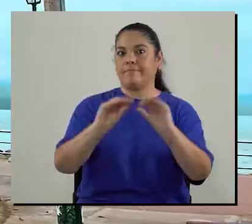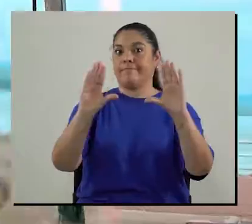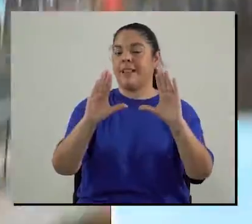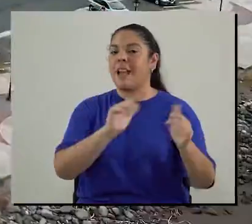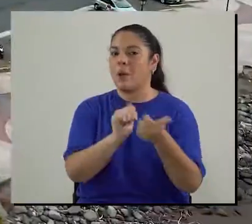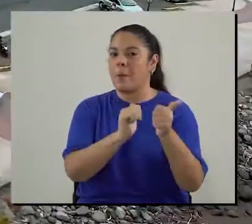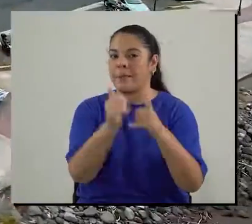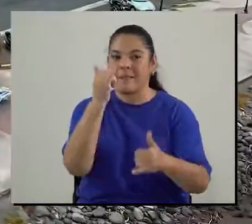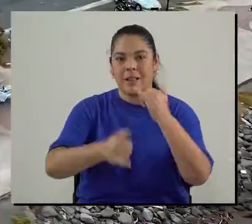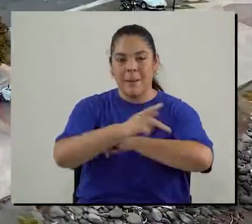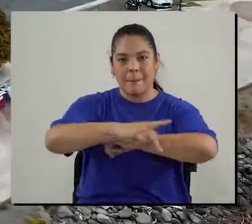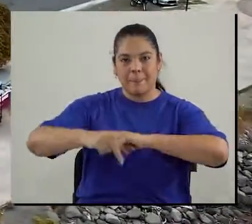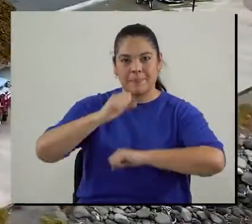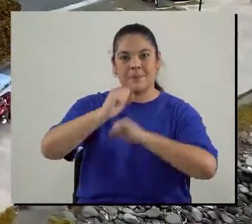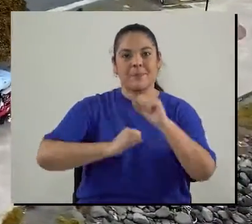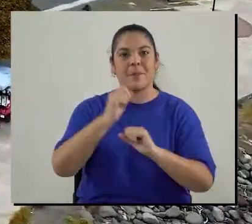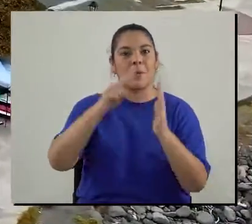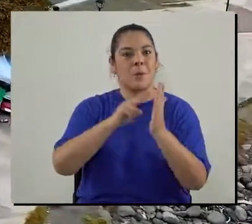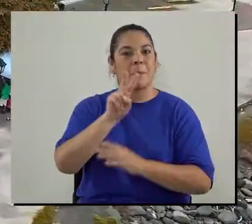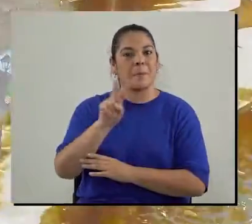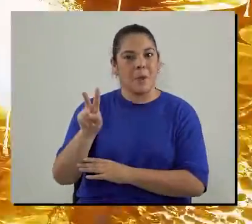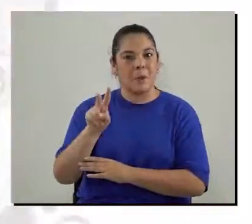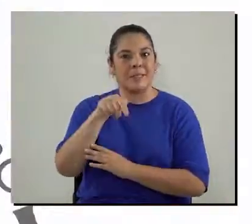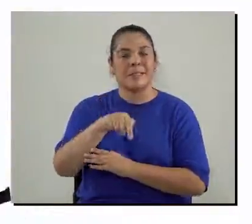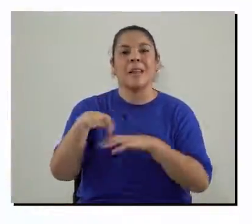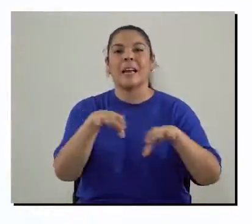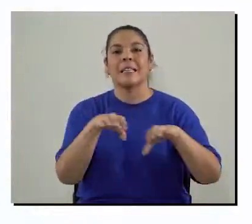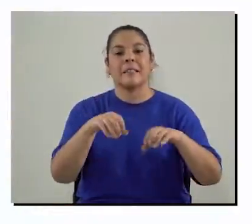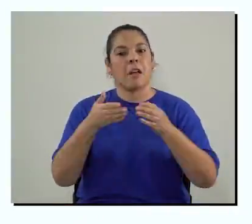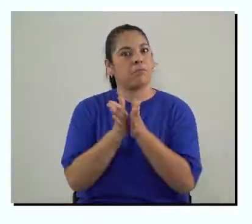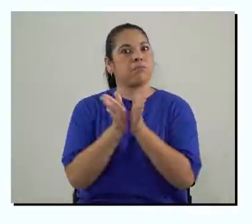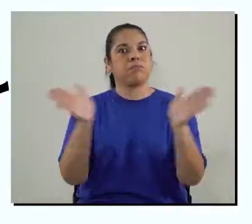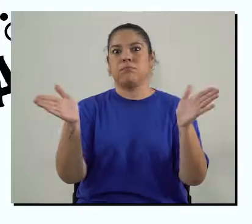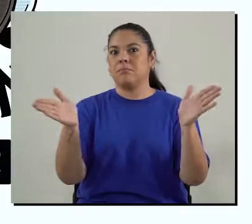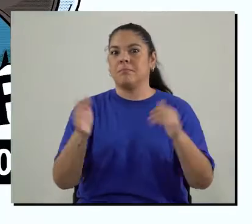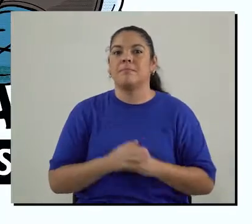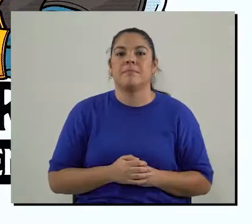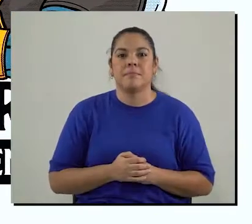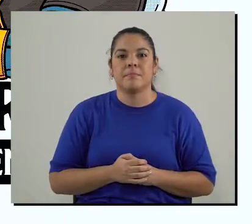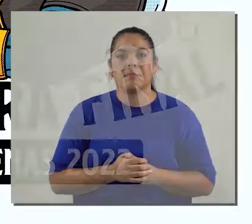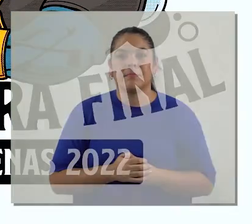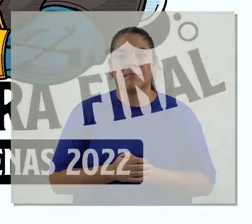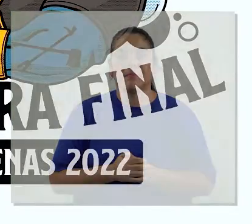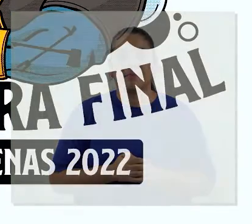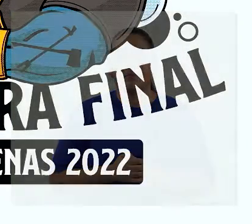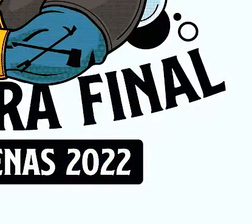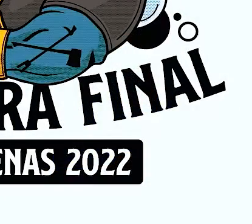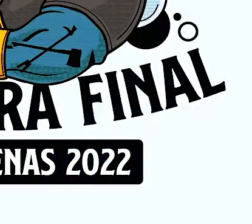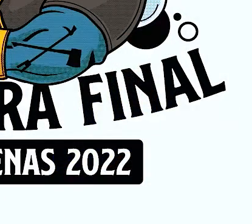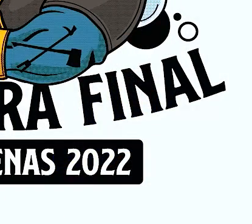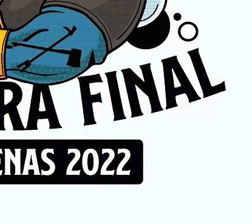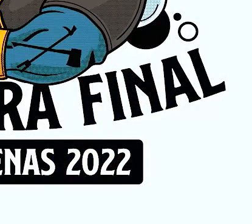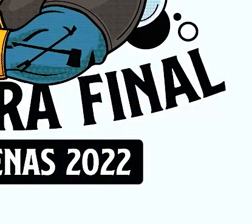diciembre en el paseo de los turistas a partir de las 8 de la mañana en la maniobra final puntarenas 2022